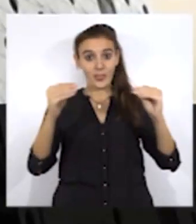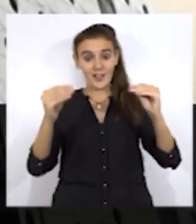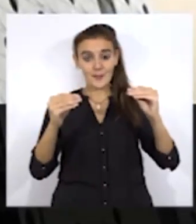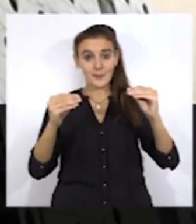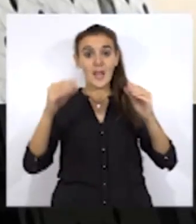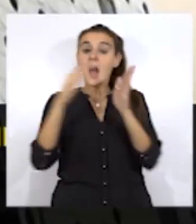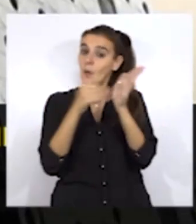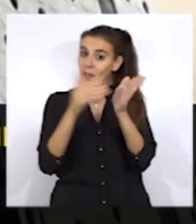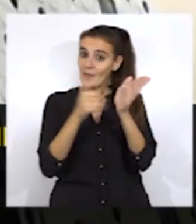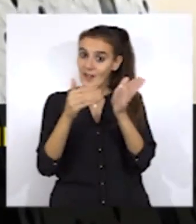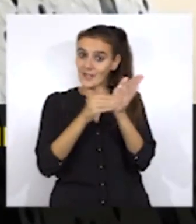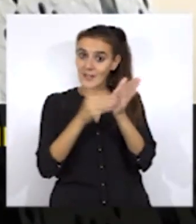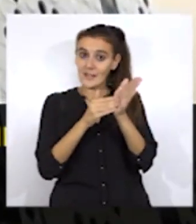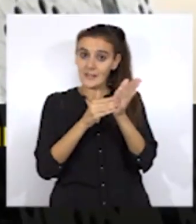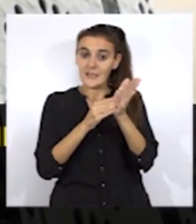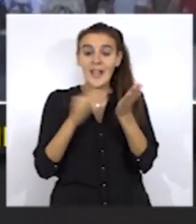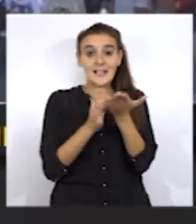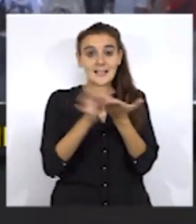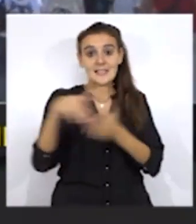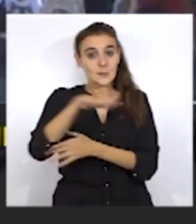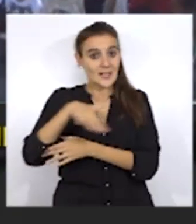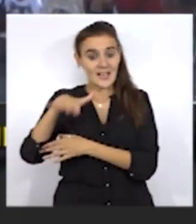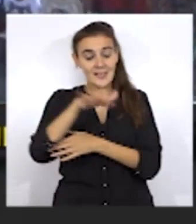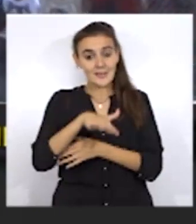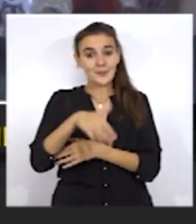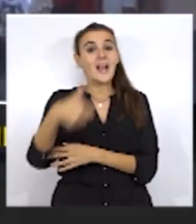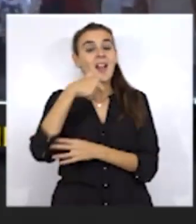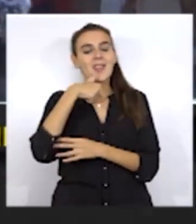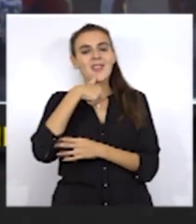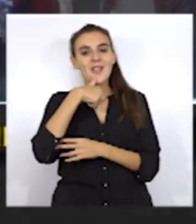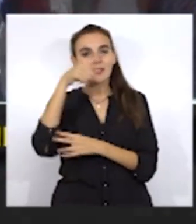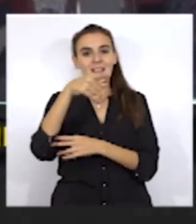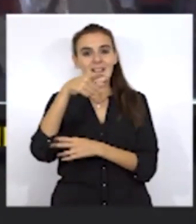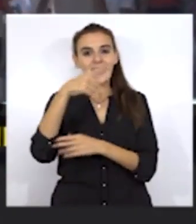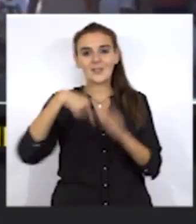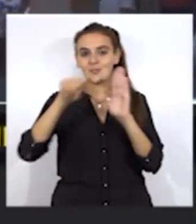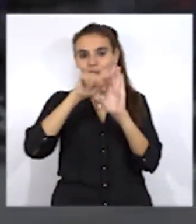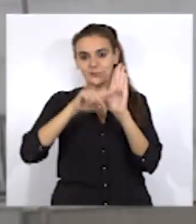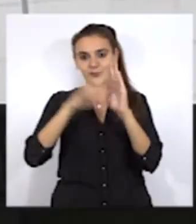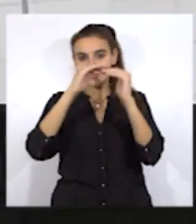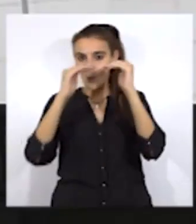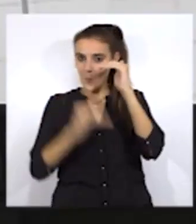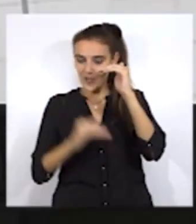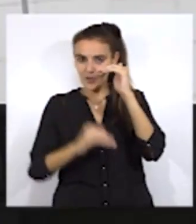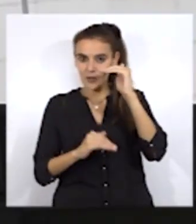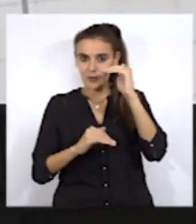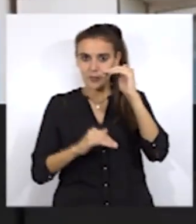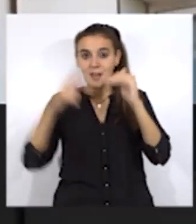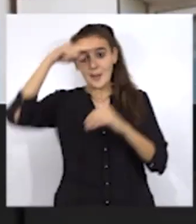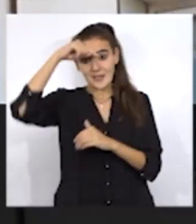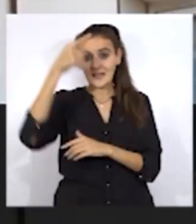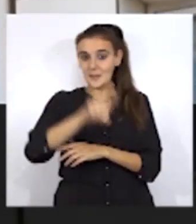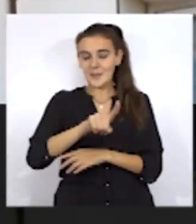Islas Baleares. Ceuta es la que menos registrados cuenta, junto a Melilla. El BOE ha